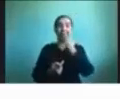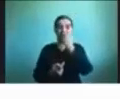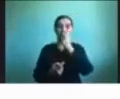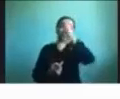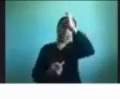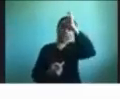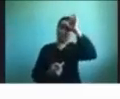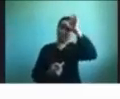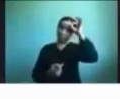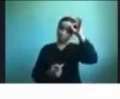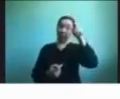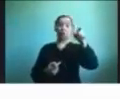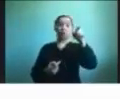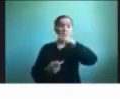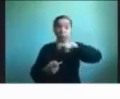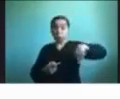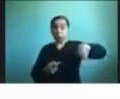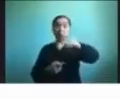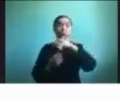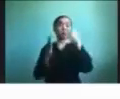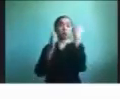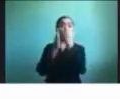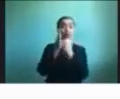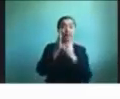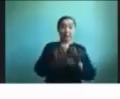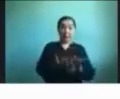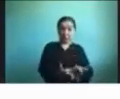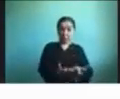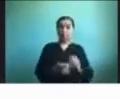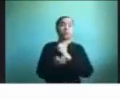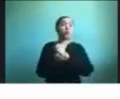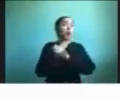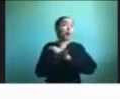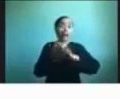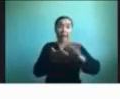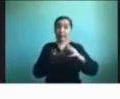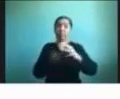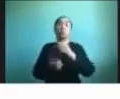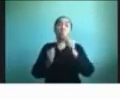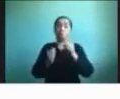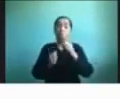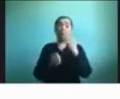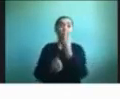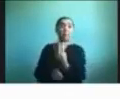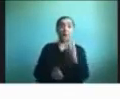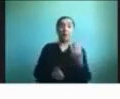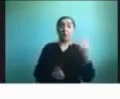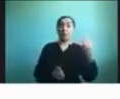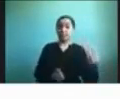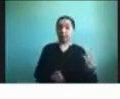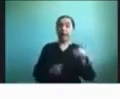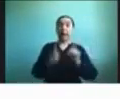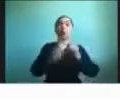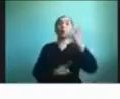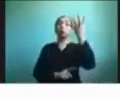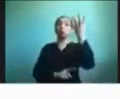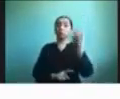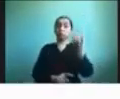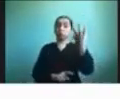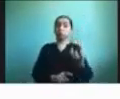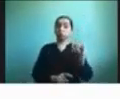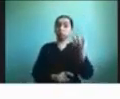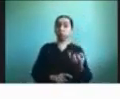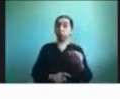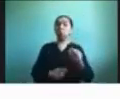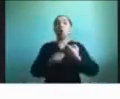pueden encontrar en nuestra página web. Son todos gratuitos y algunos son para descarga y otros son